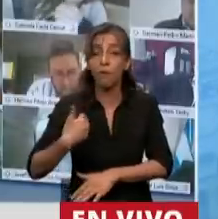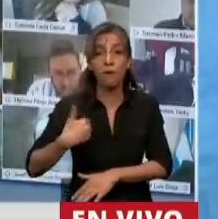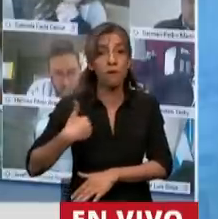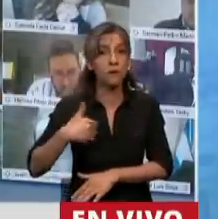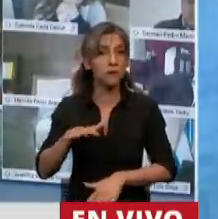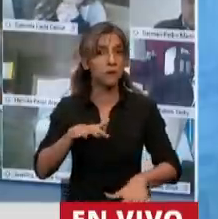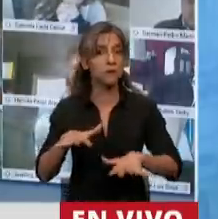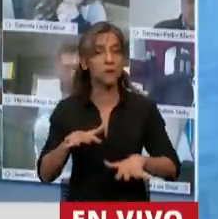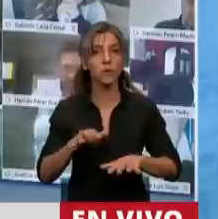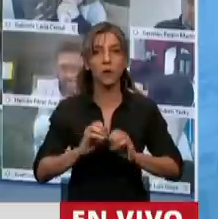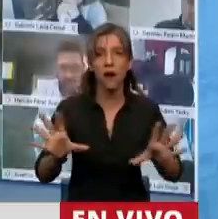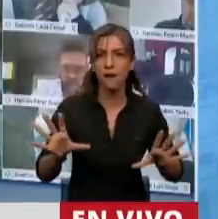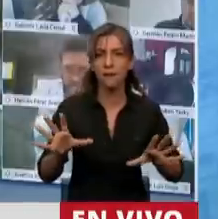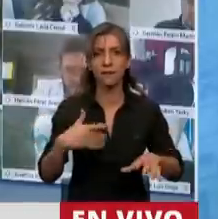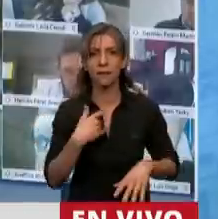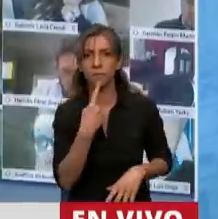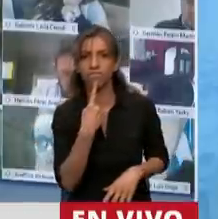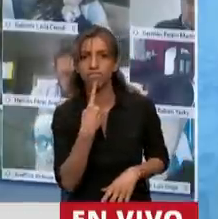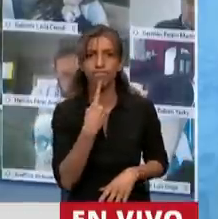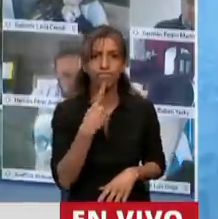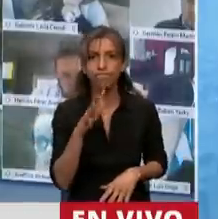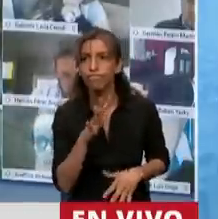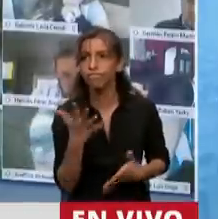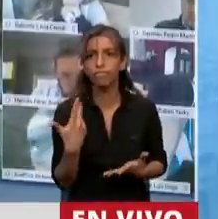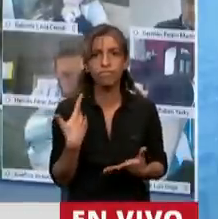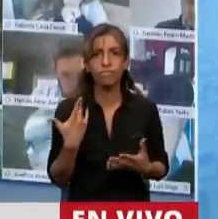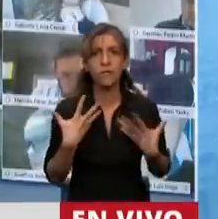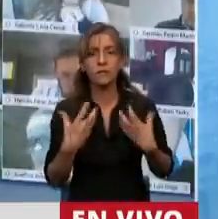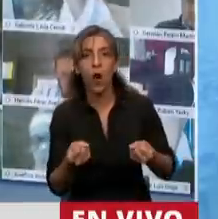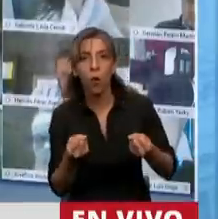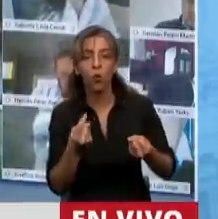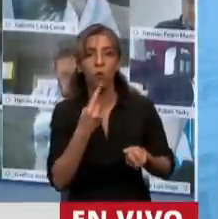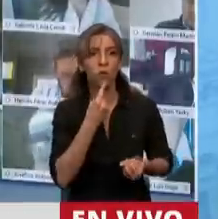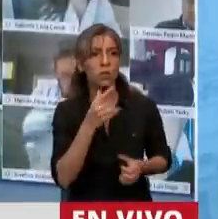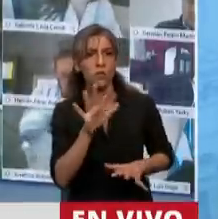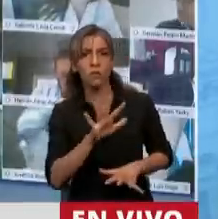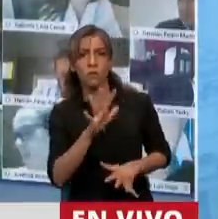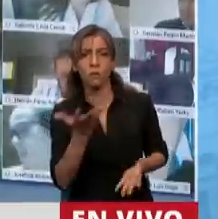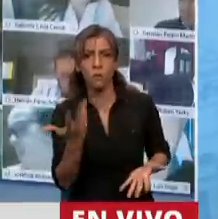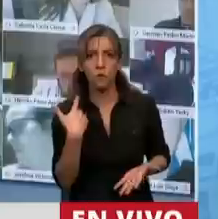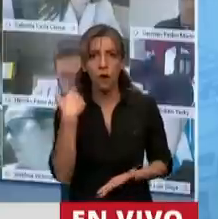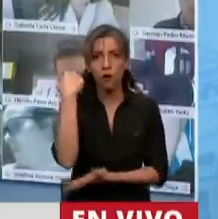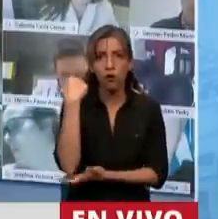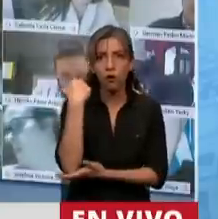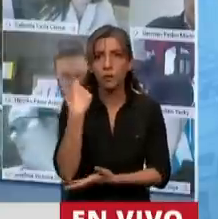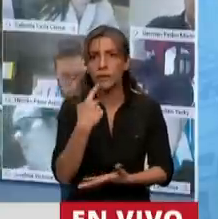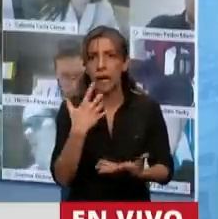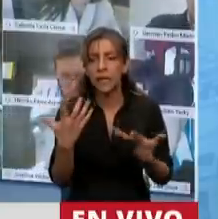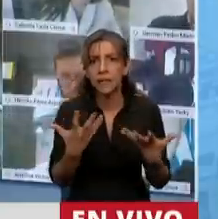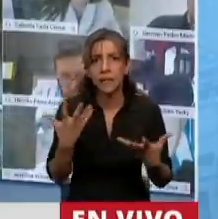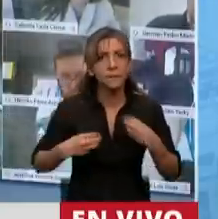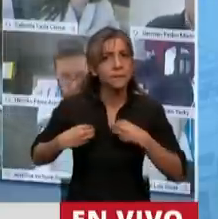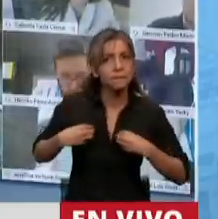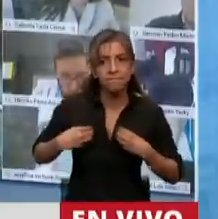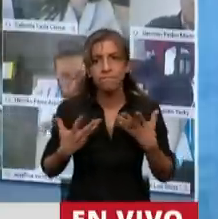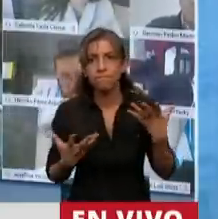incertidumbre sanitaria que todos conocemos, incertidumbre económica que todos la